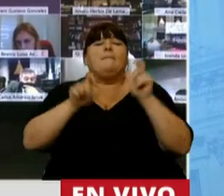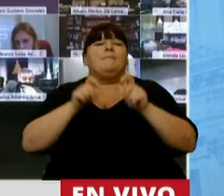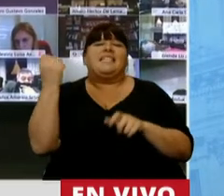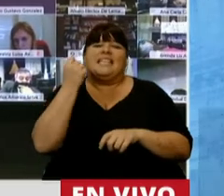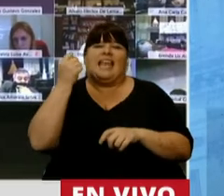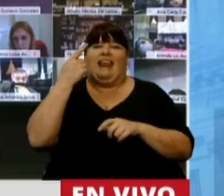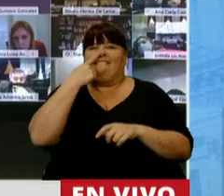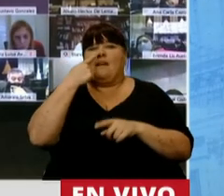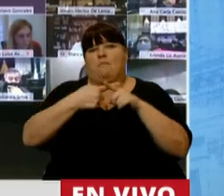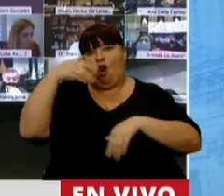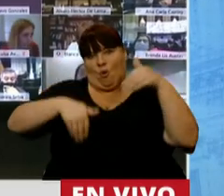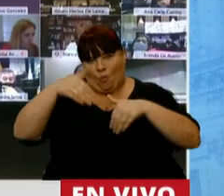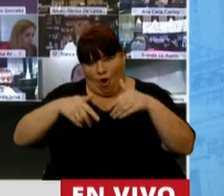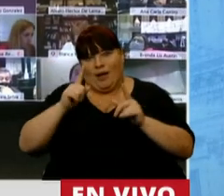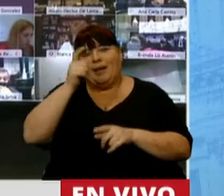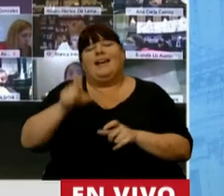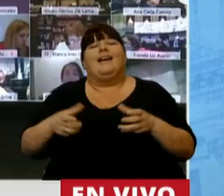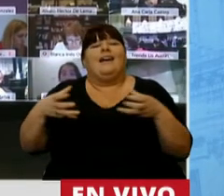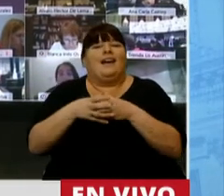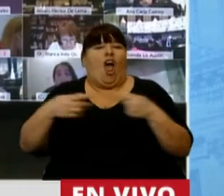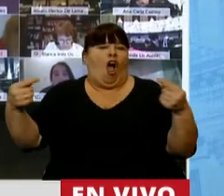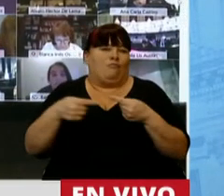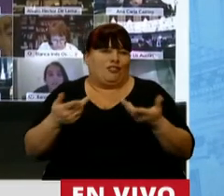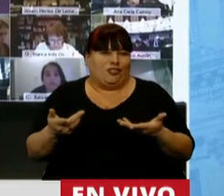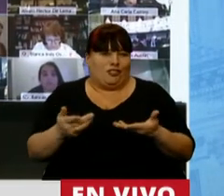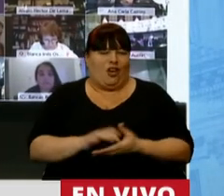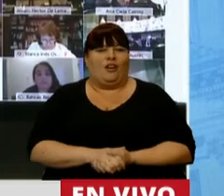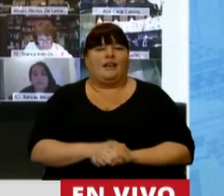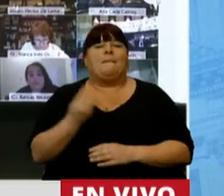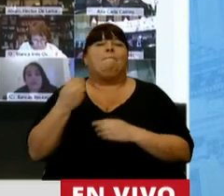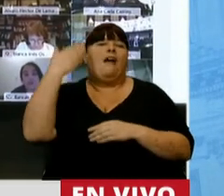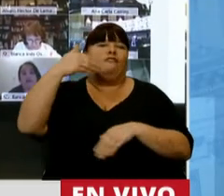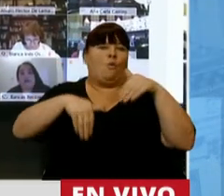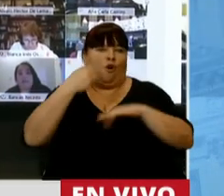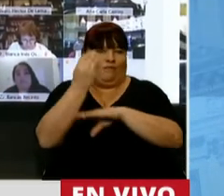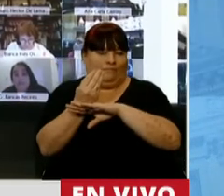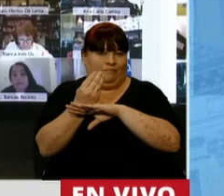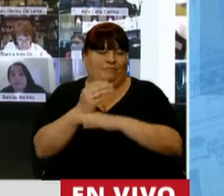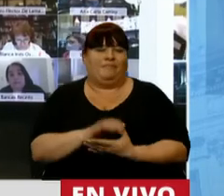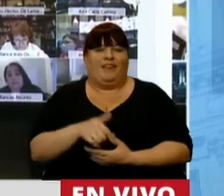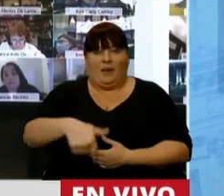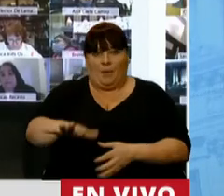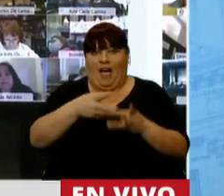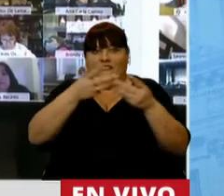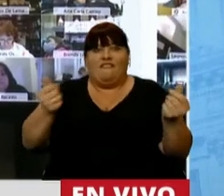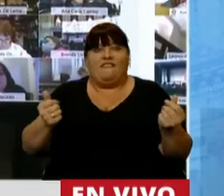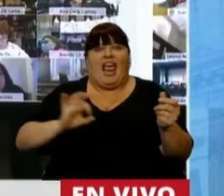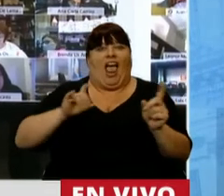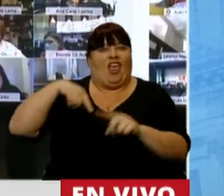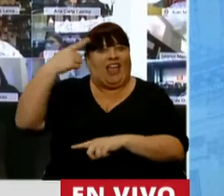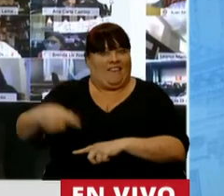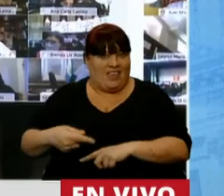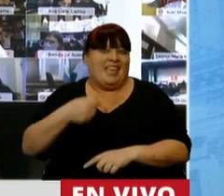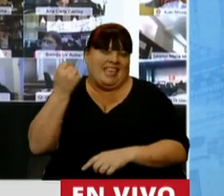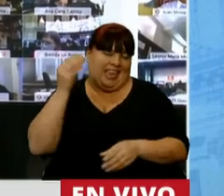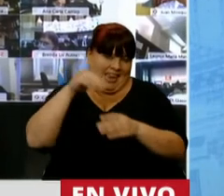aspiraciones electorales, casualmente funcionarios y dirigentes de la oposición, con cargos electivos cuyos mandatos finalizan el año que viene,